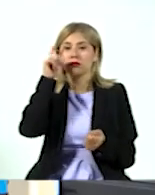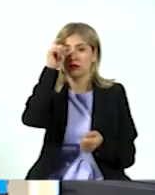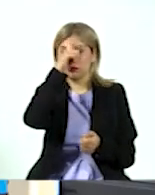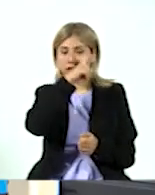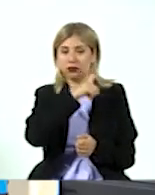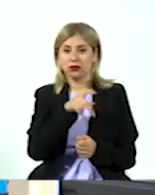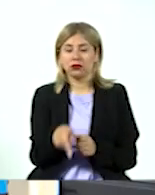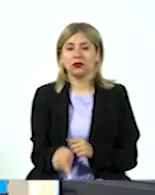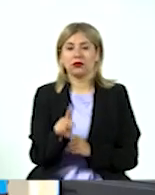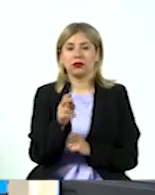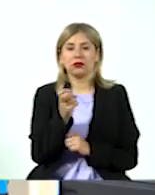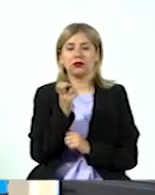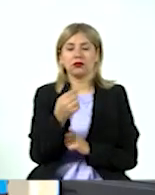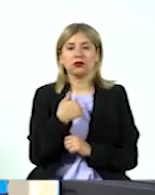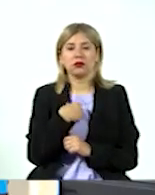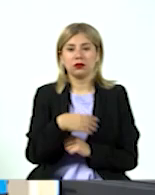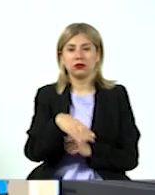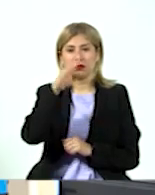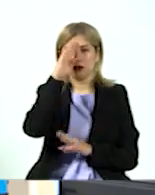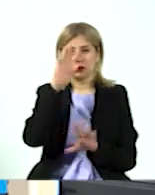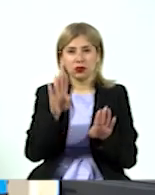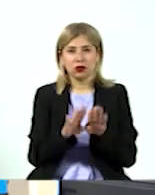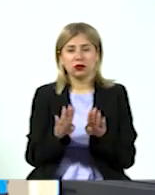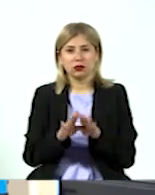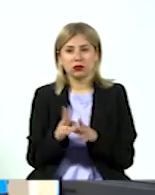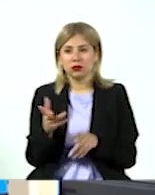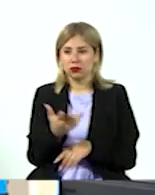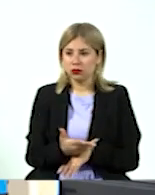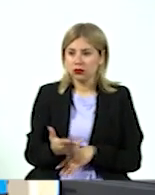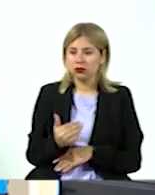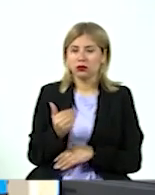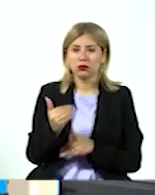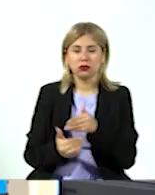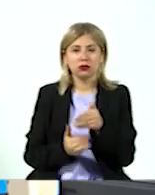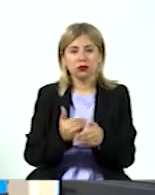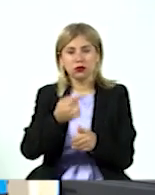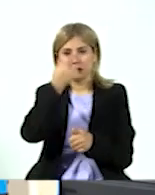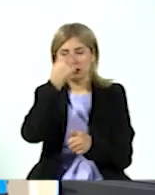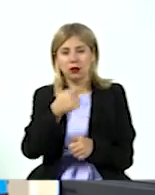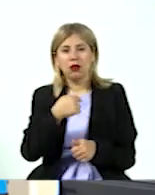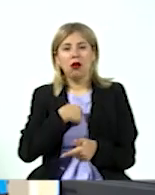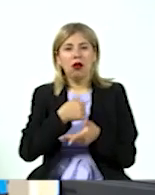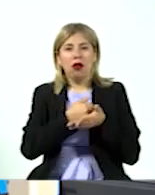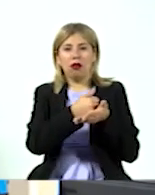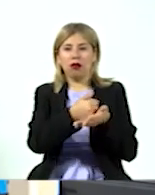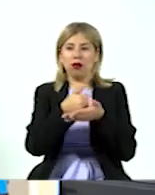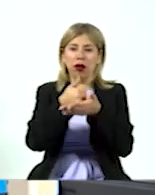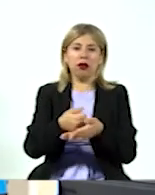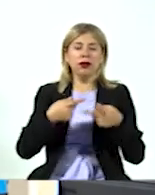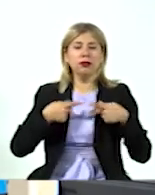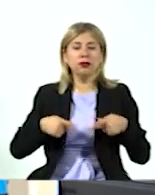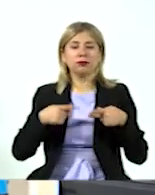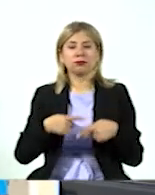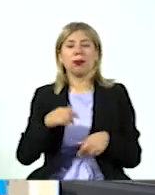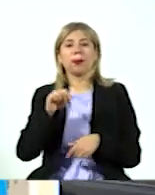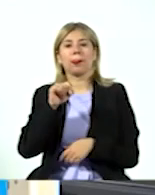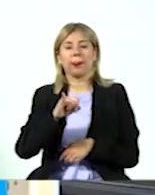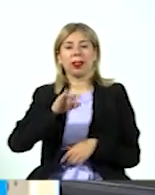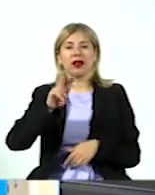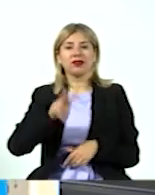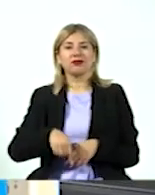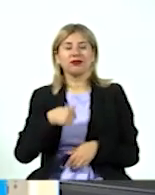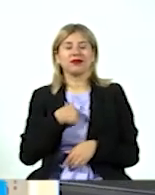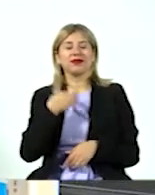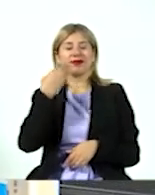En esa época yo dije, ¿Qué puedo hacer para poner un granito de arena para poderle ayudar a la gente? Y la verdad tengo que confesar que tardé un poquito